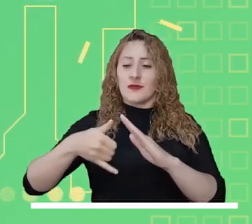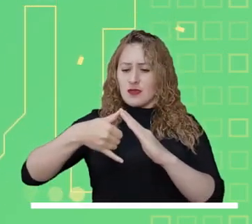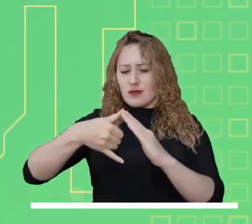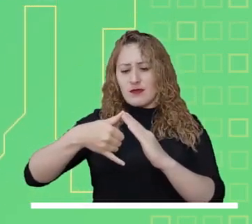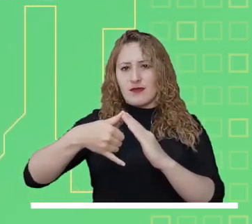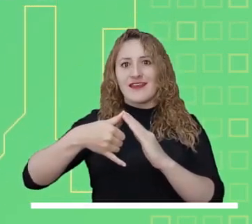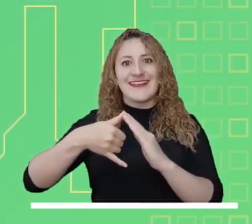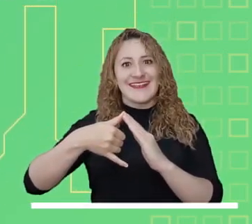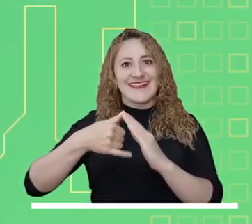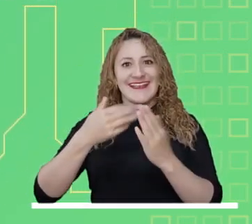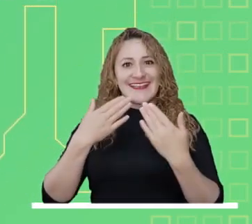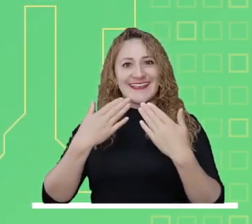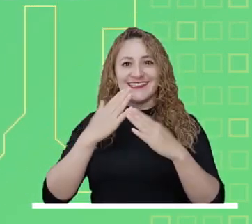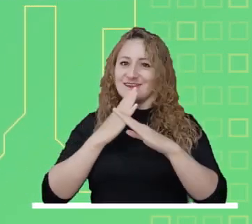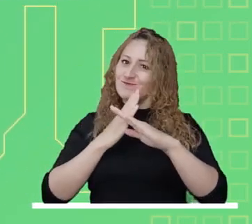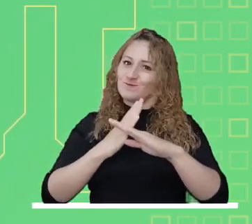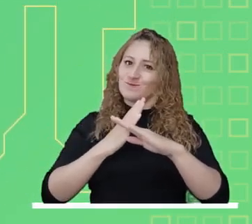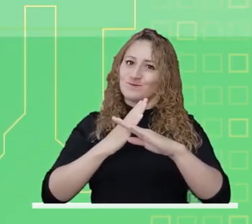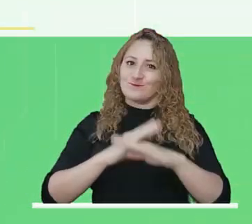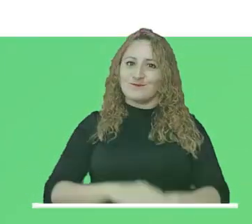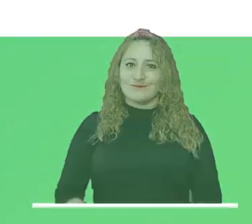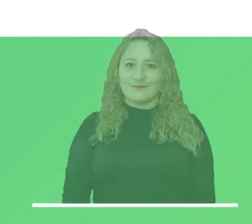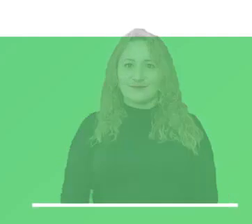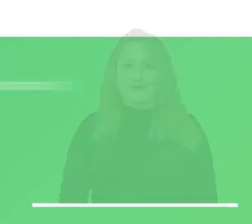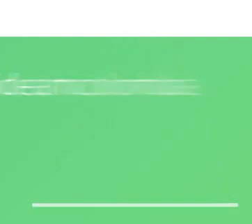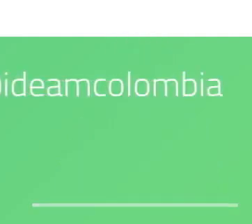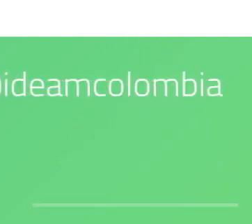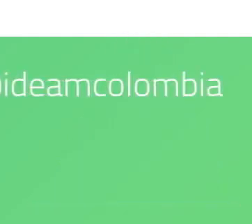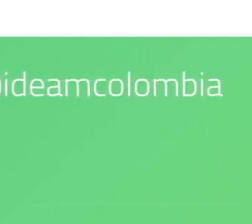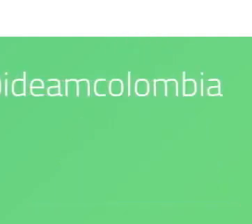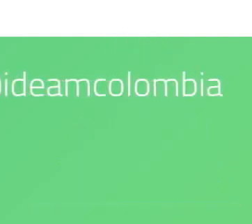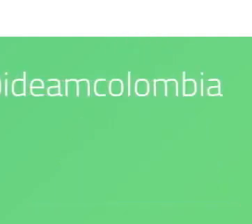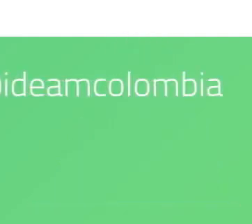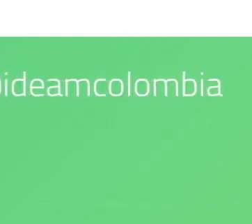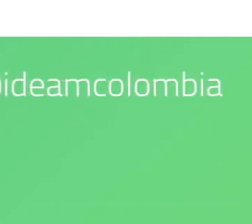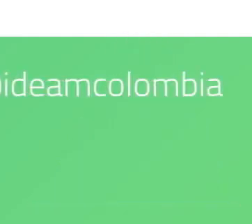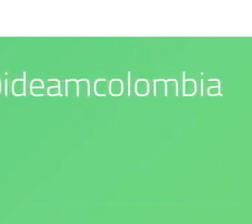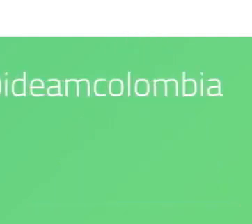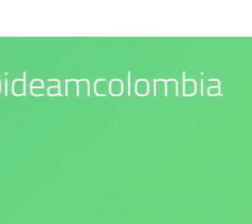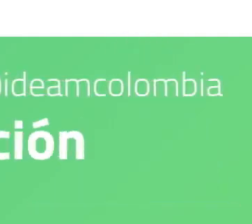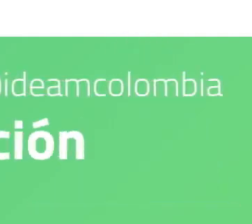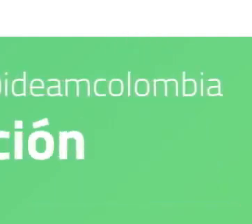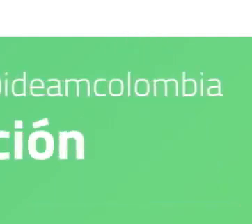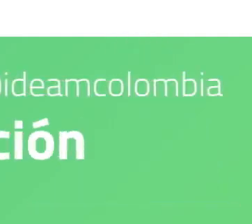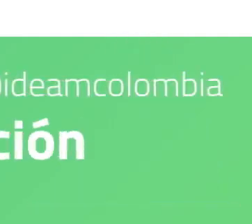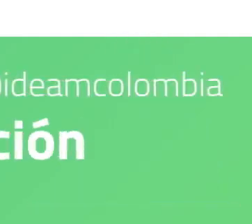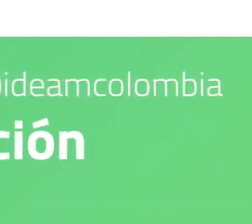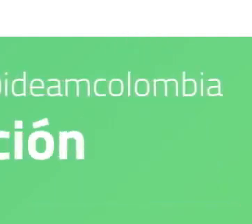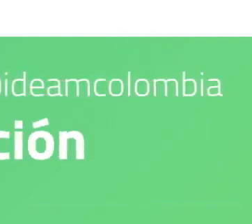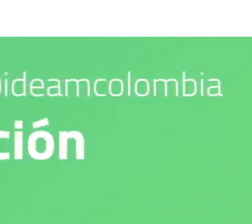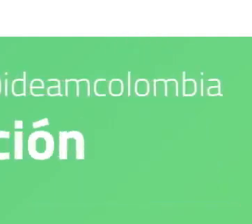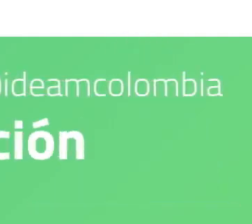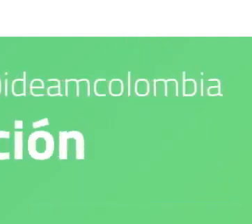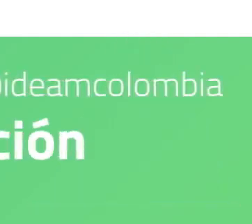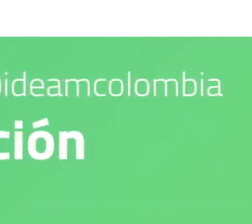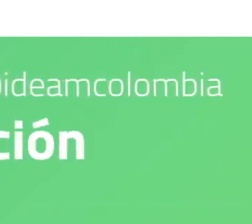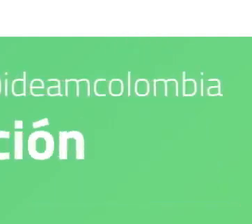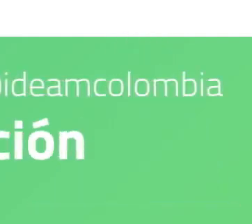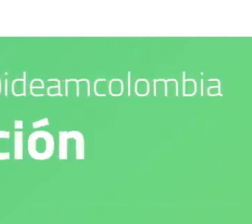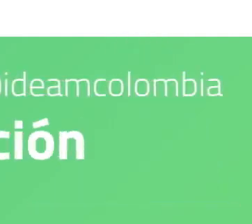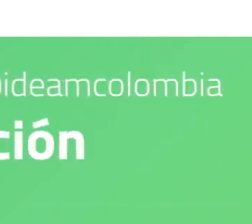Los esperamos en nuestras redes sociales. Nuestro compromiso es con el medio ambiente. IDEAM es confianza y prevención.